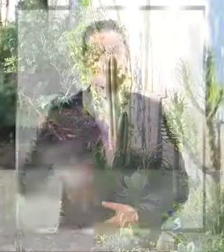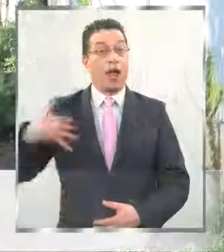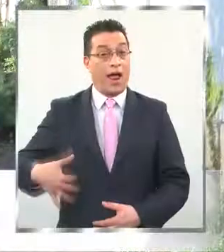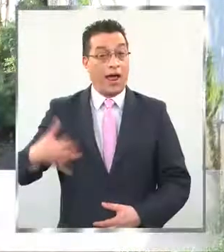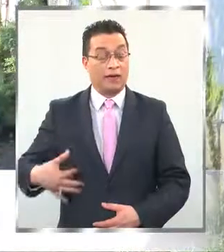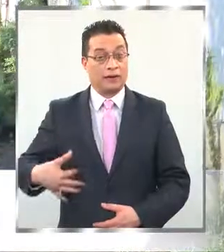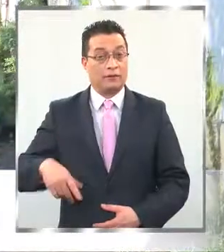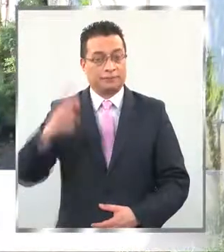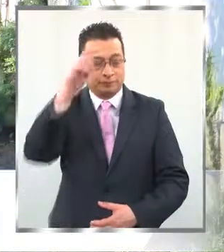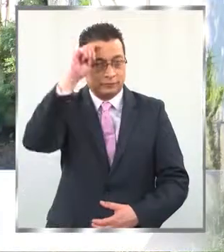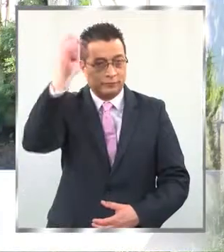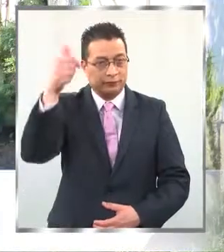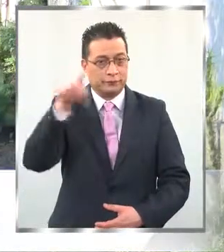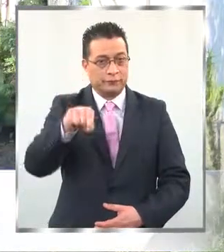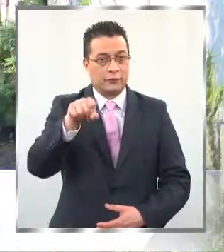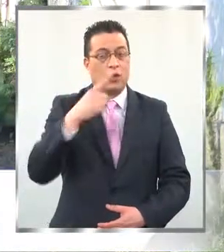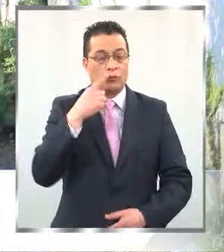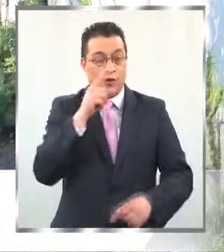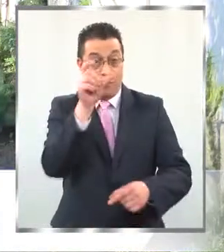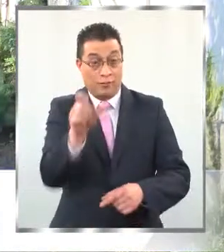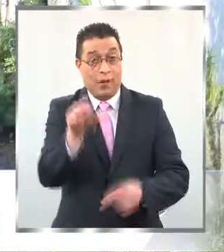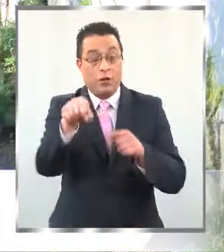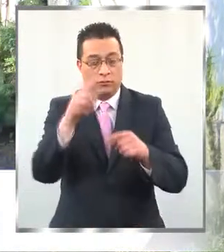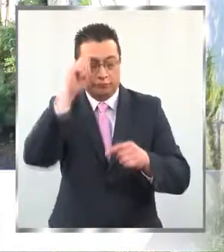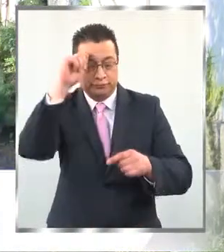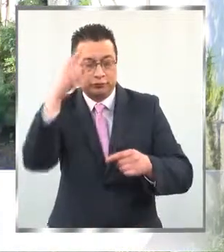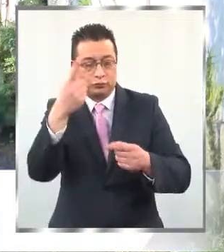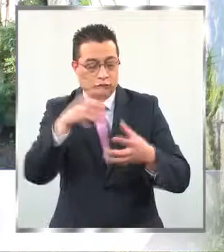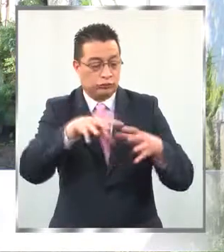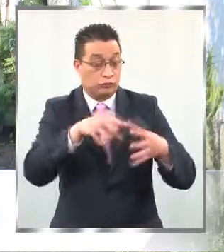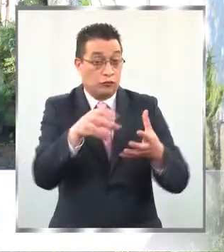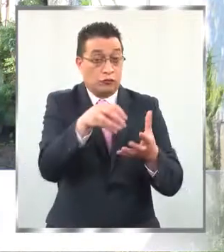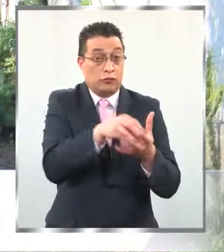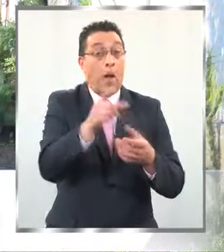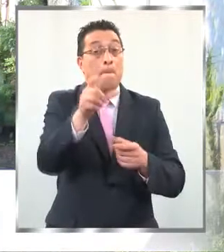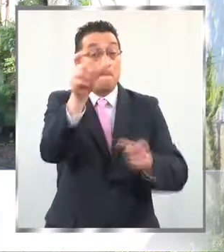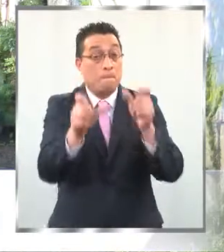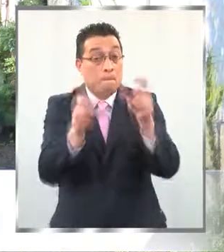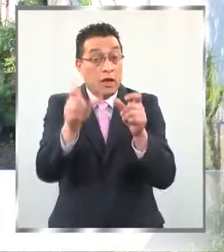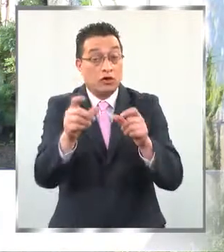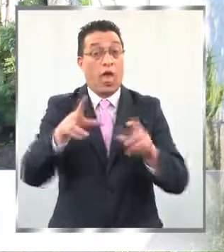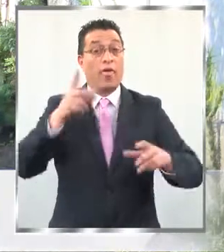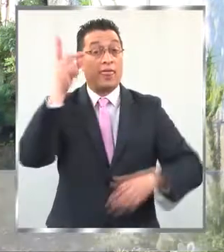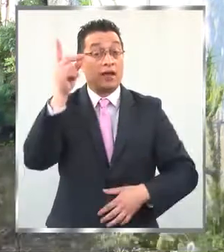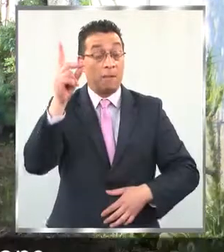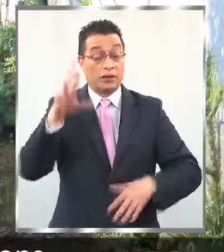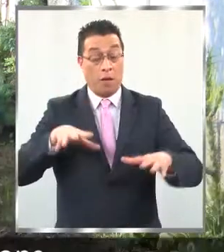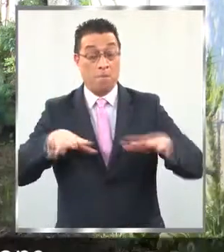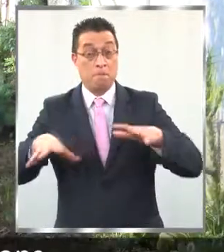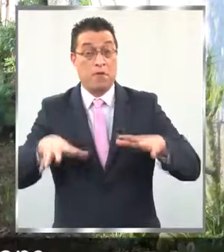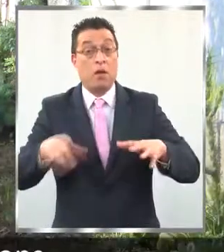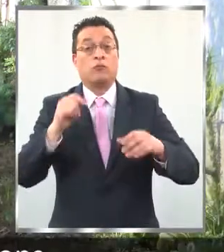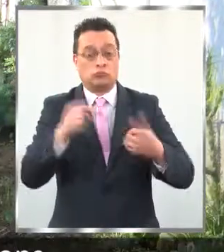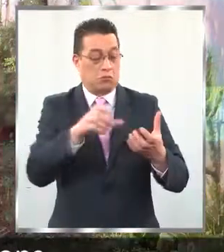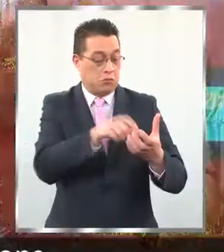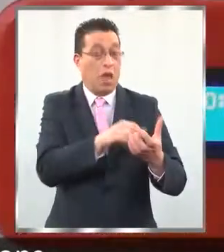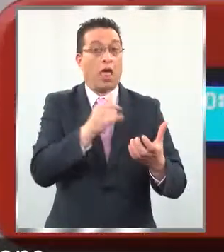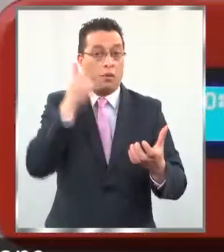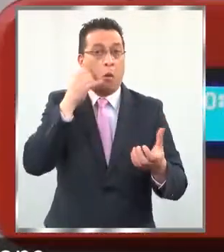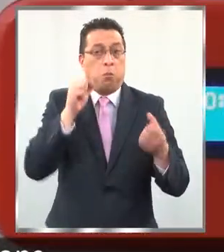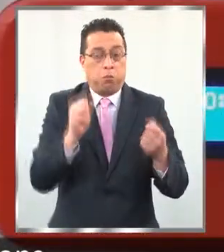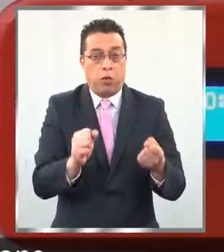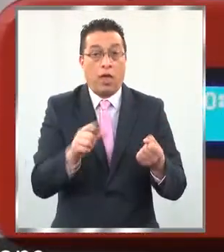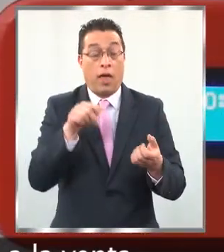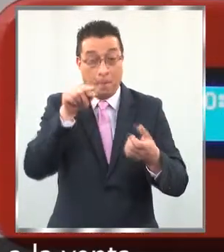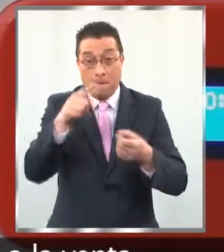El desarrollador argentino, Leonardo Rousseau, creó un accesorio que permita a las personas con discapacidad motora poder utilizar un